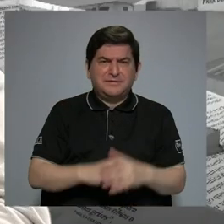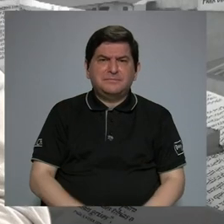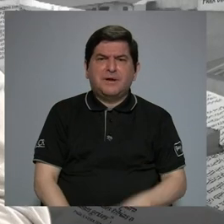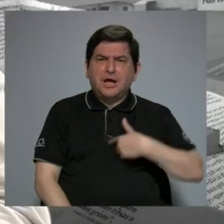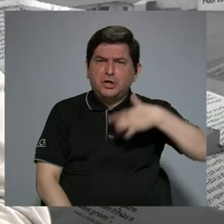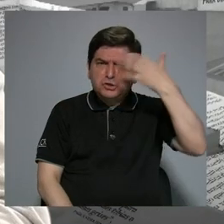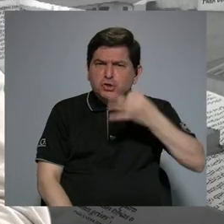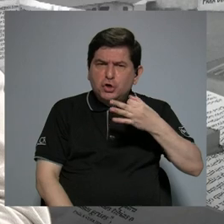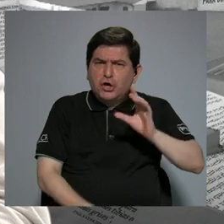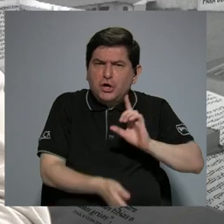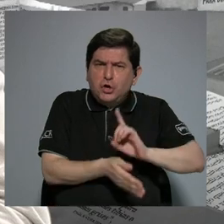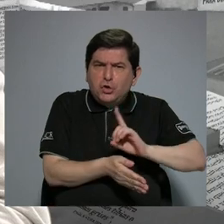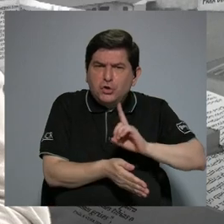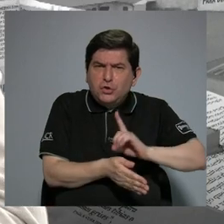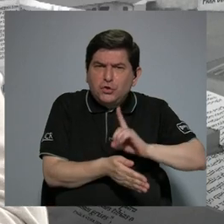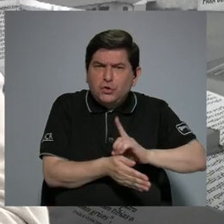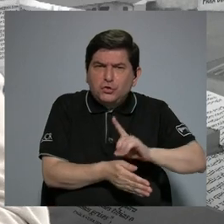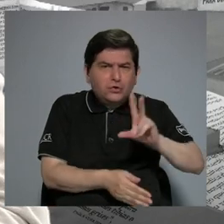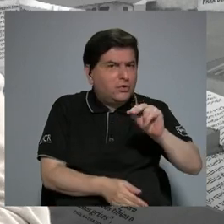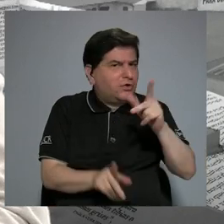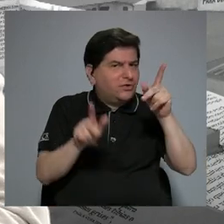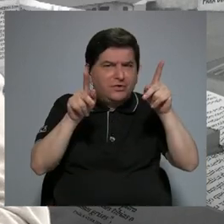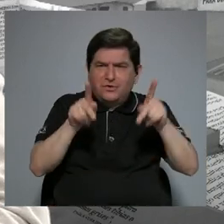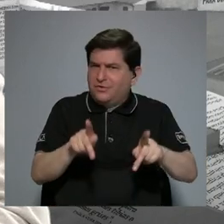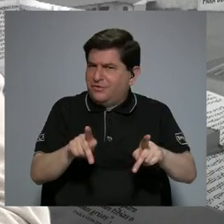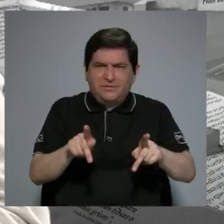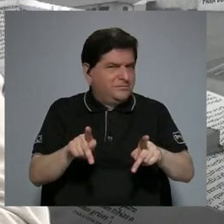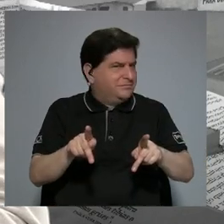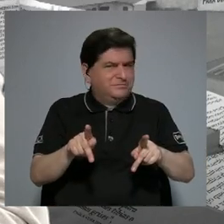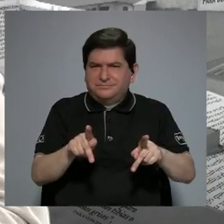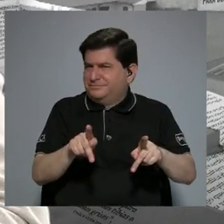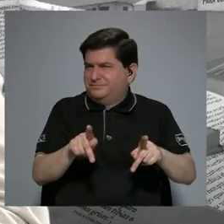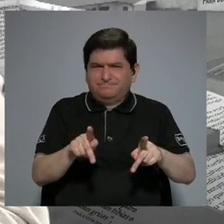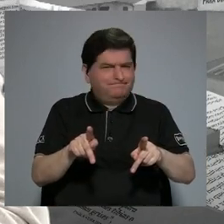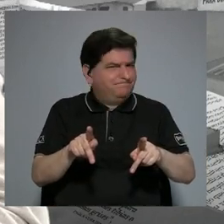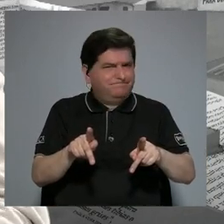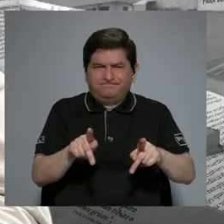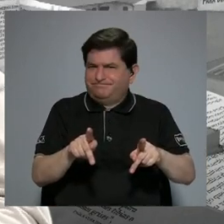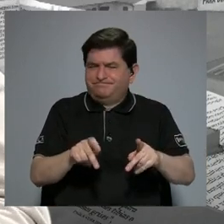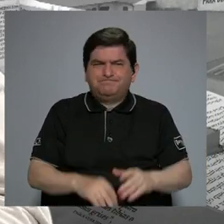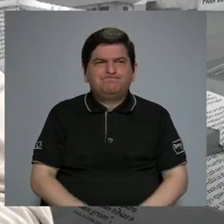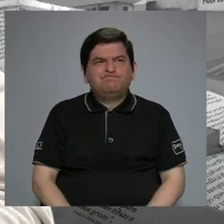yo creo que el médico no es la persona que tiene que, digamos,